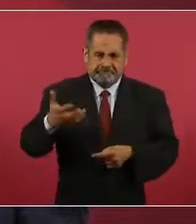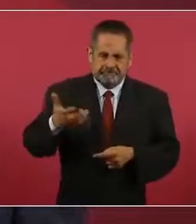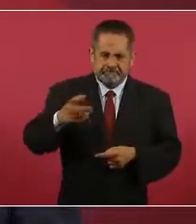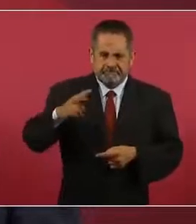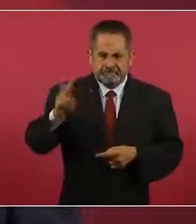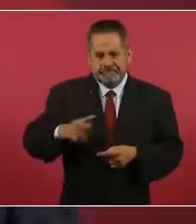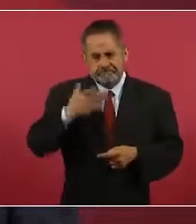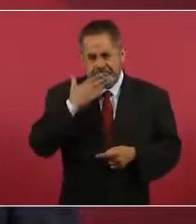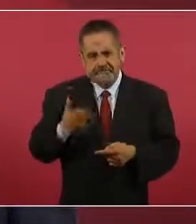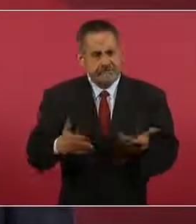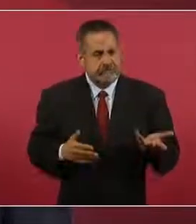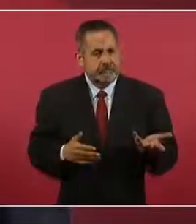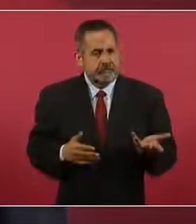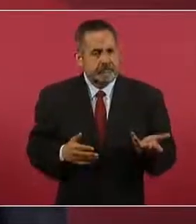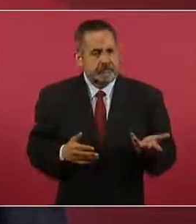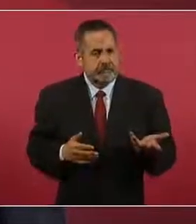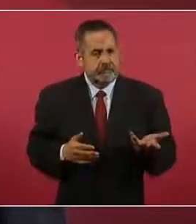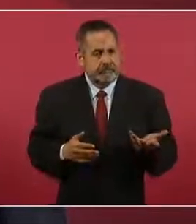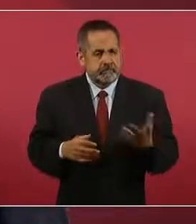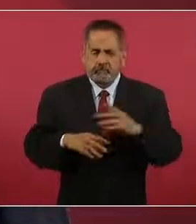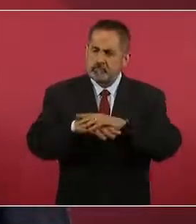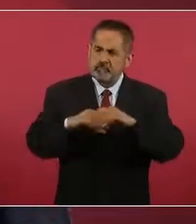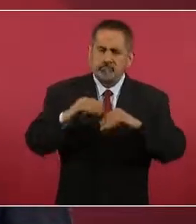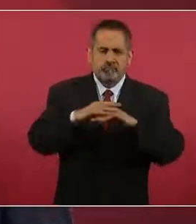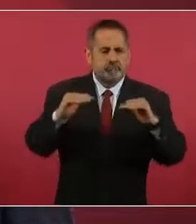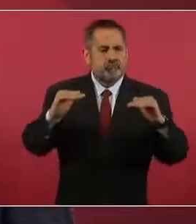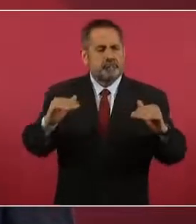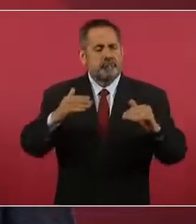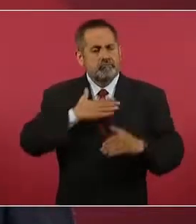imparcialidad.